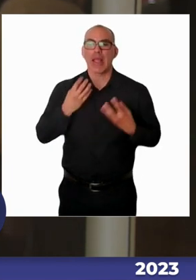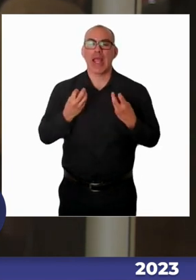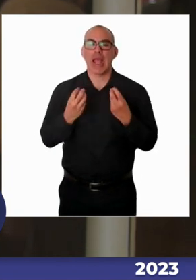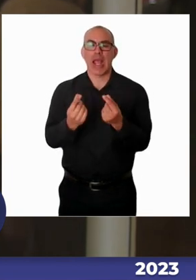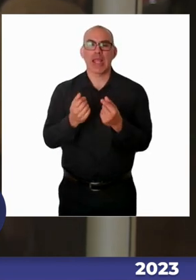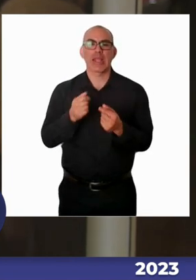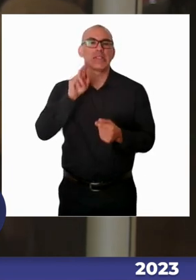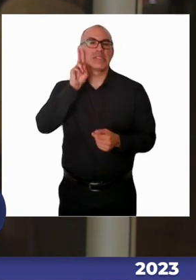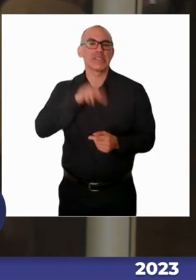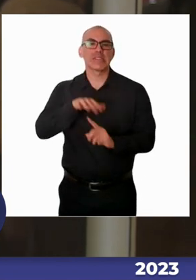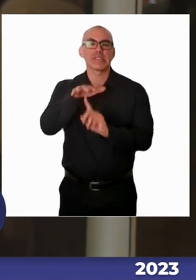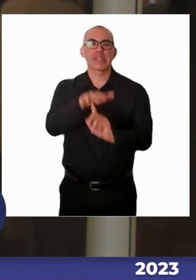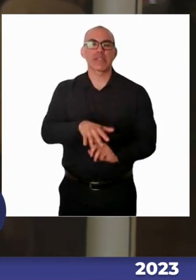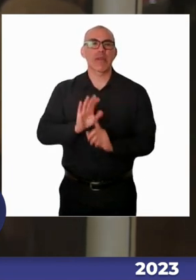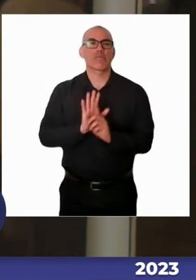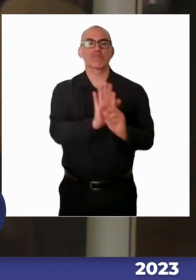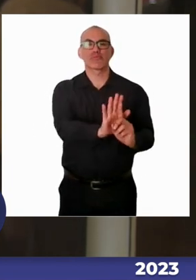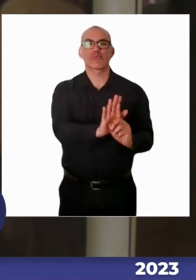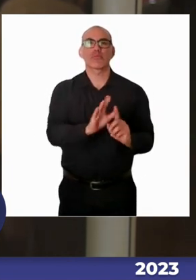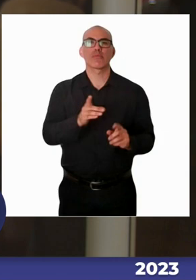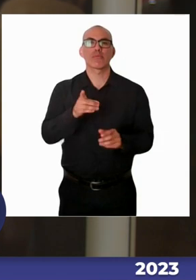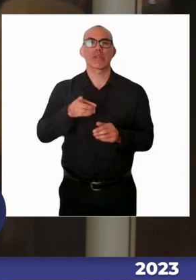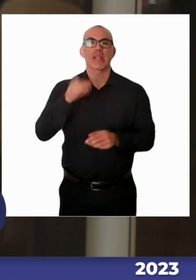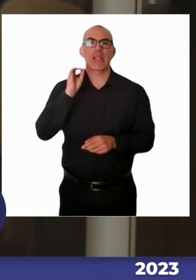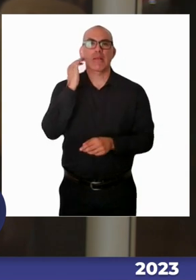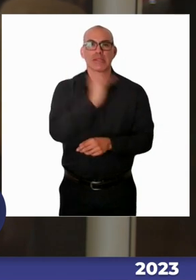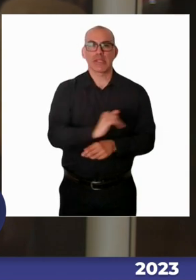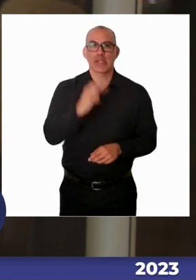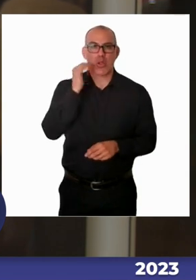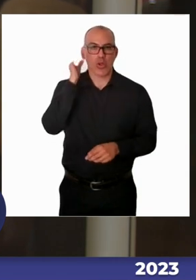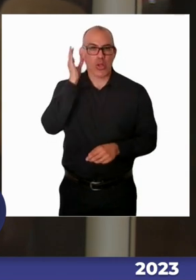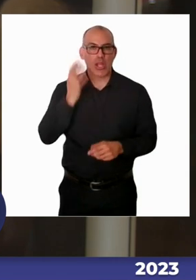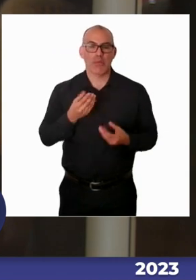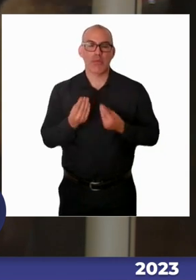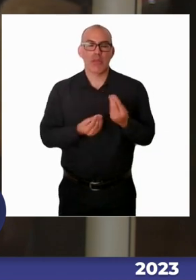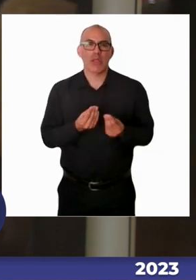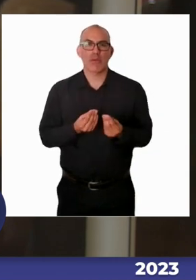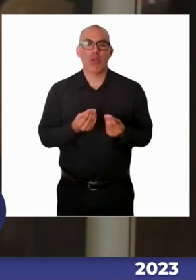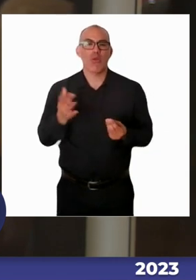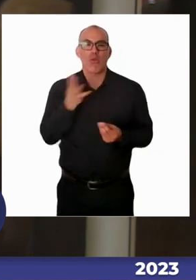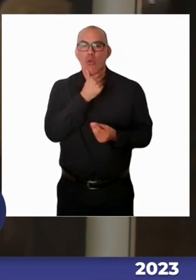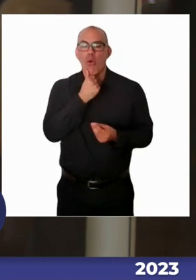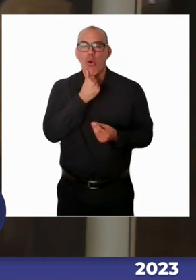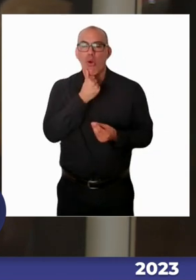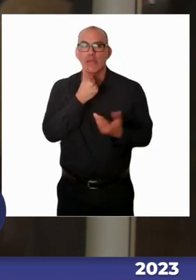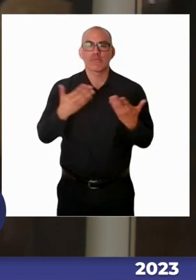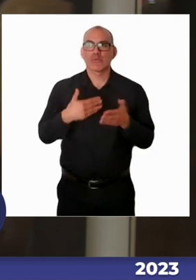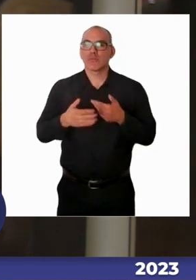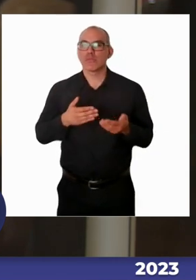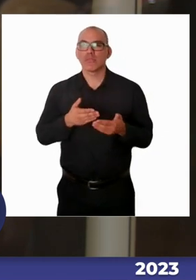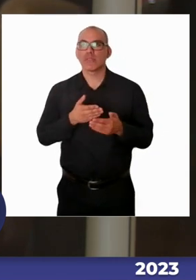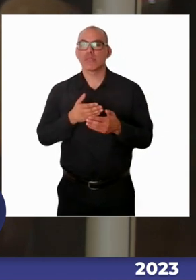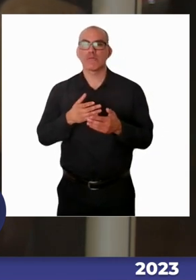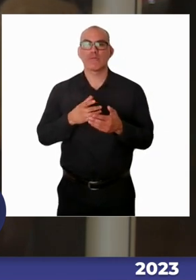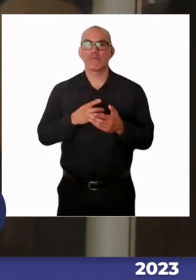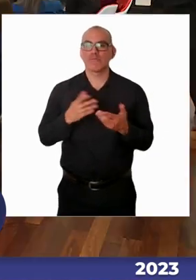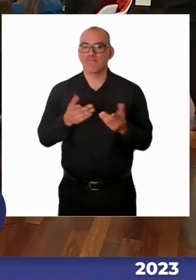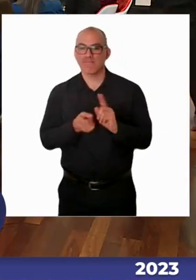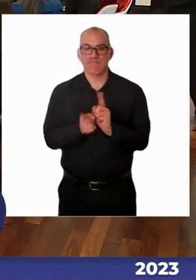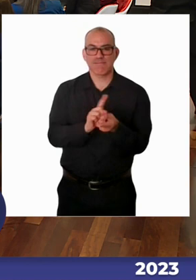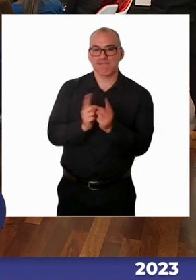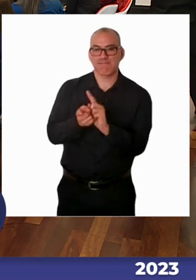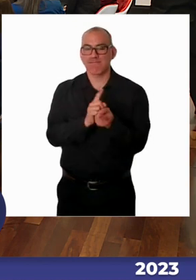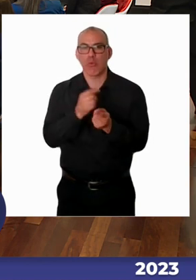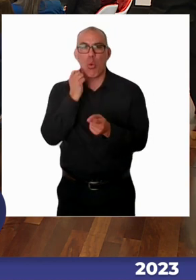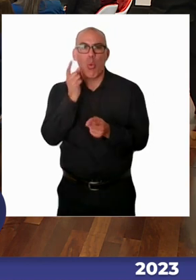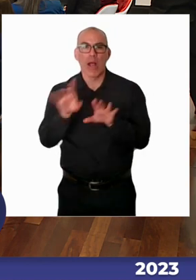pero debiéramos tener como la otra mirada. Le quería hacer una pregunta al senador, pero usted me pedía... Sí, mira, te